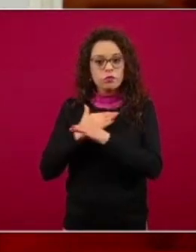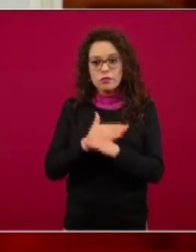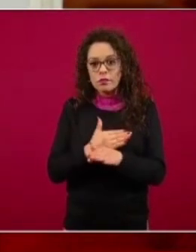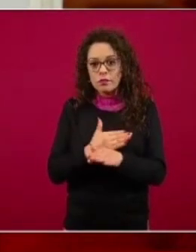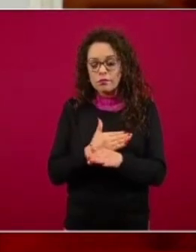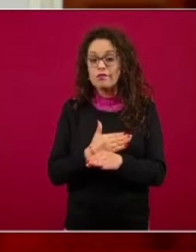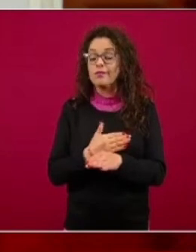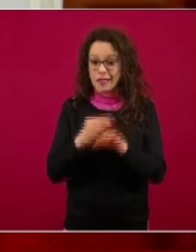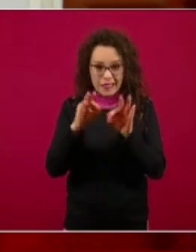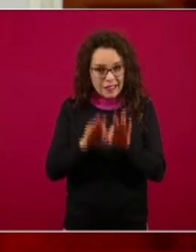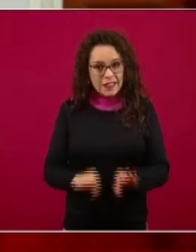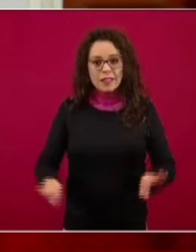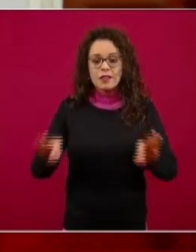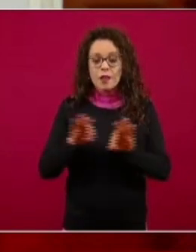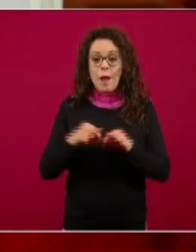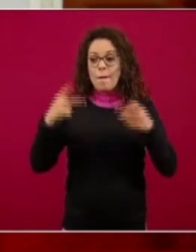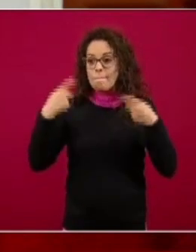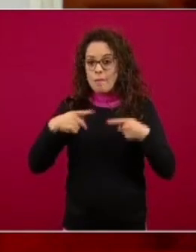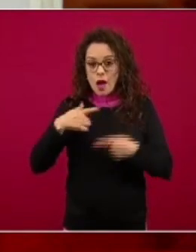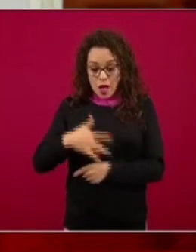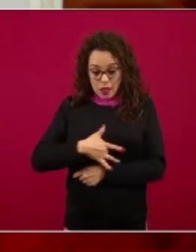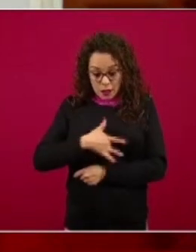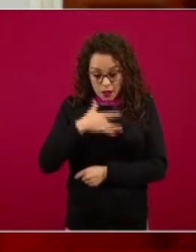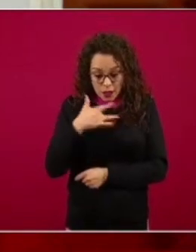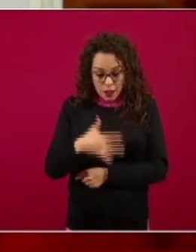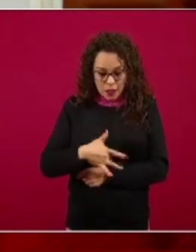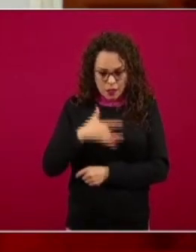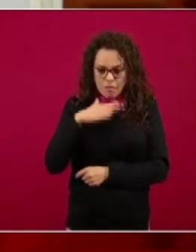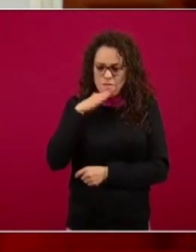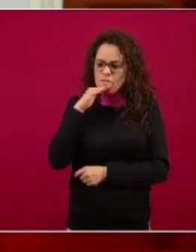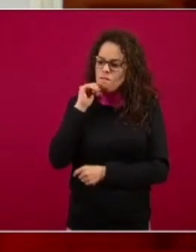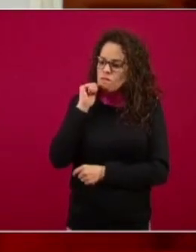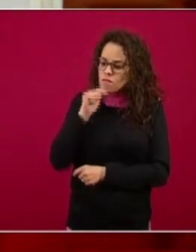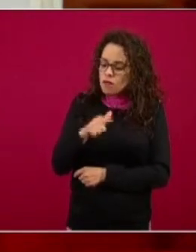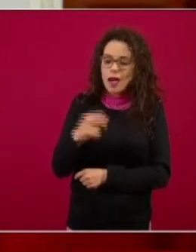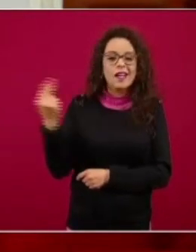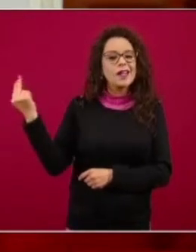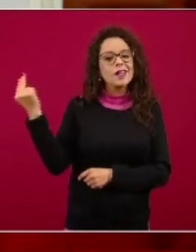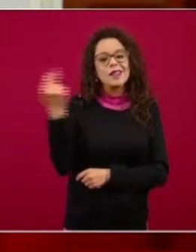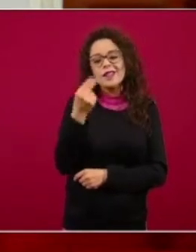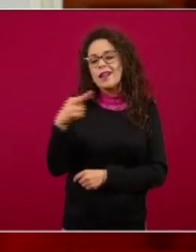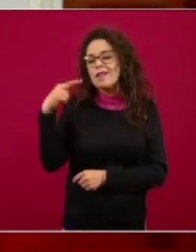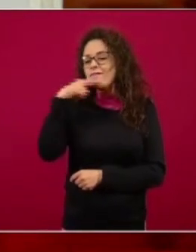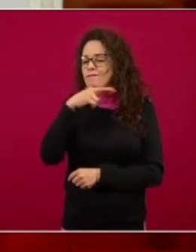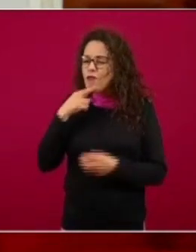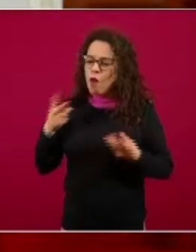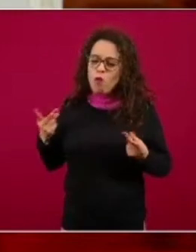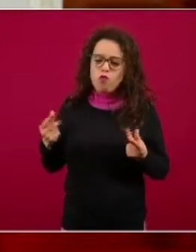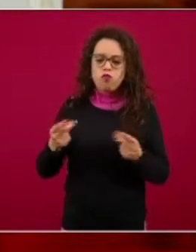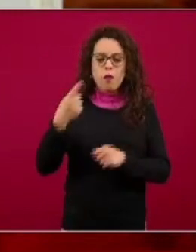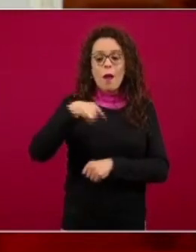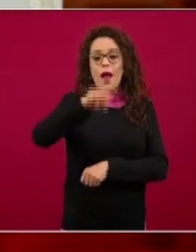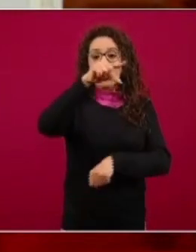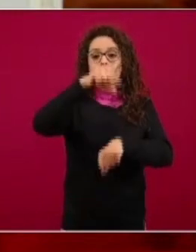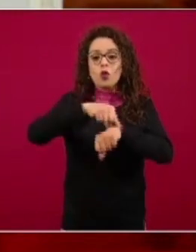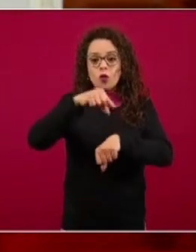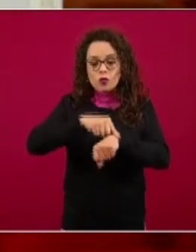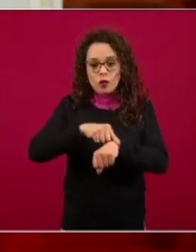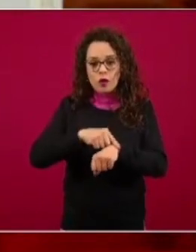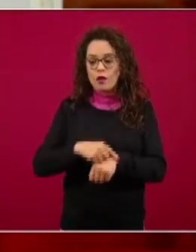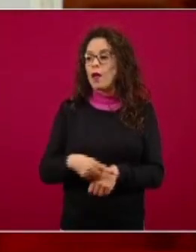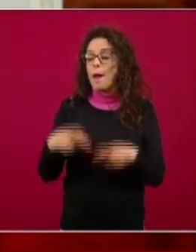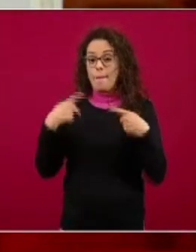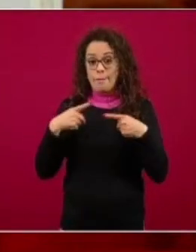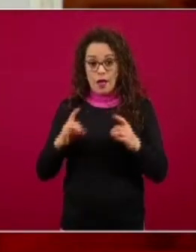busque la atención. Aquel que tiene fatiga, que tiene fiebre, que tiene